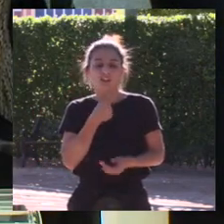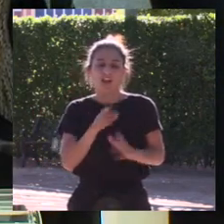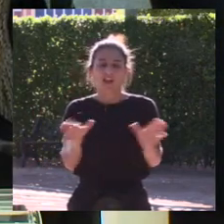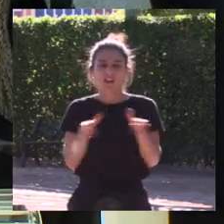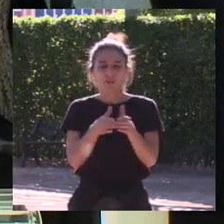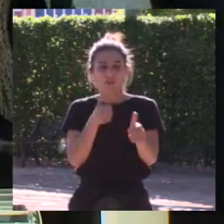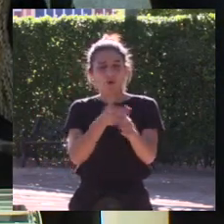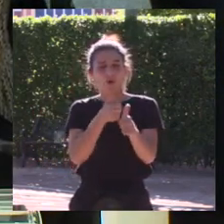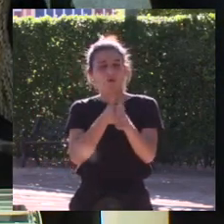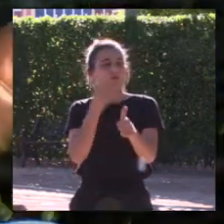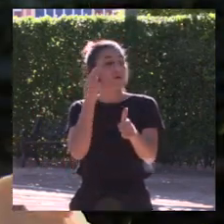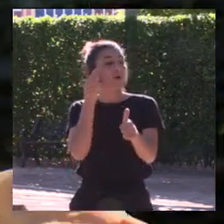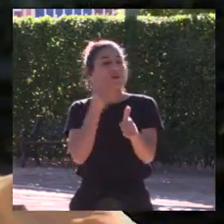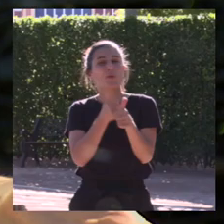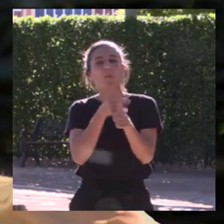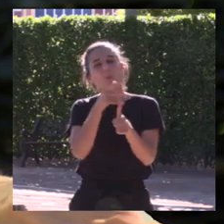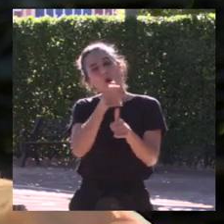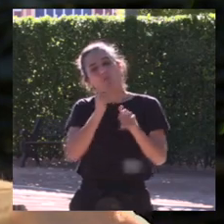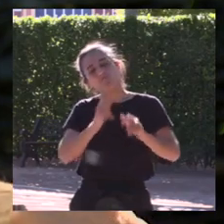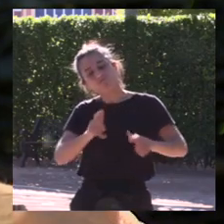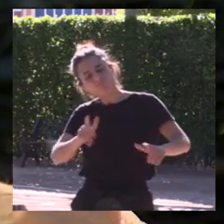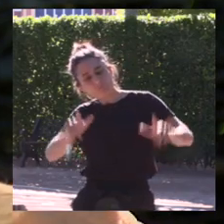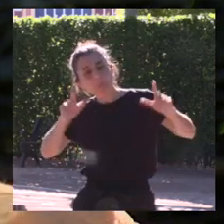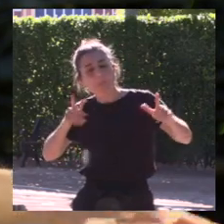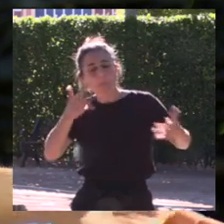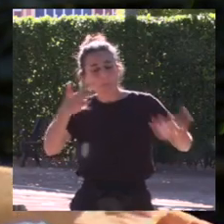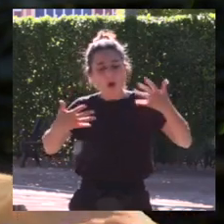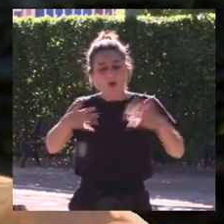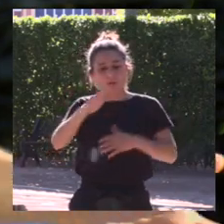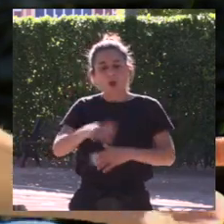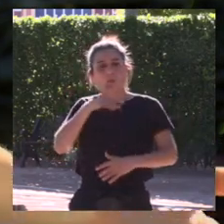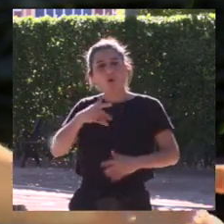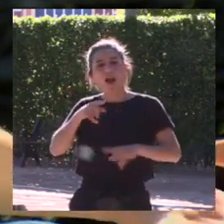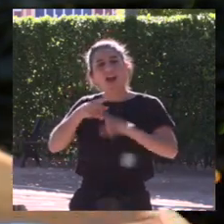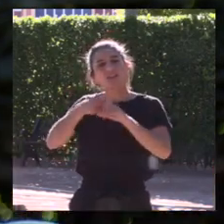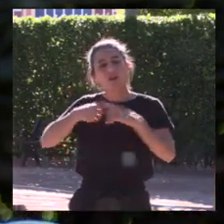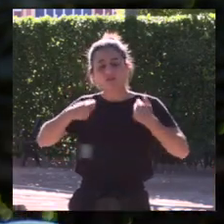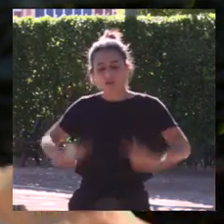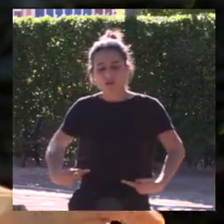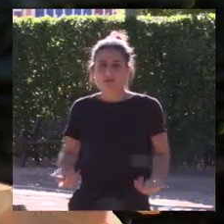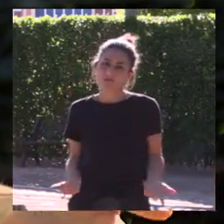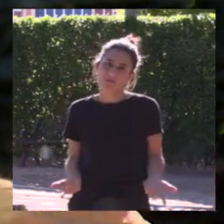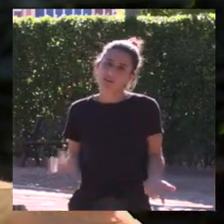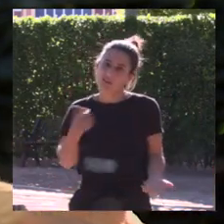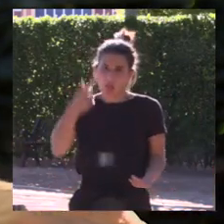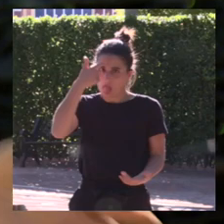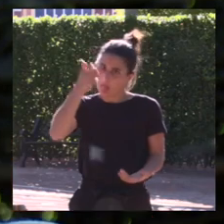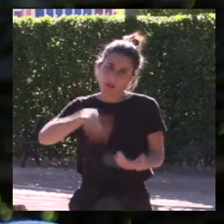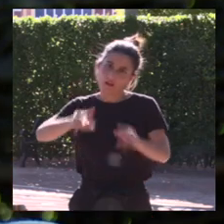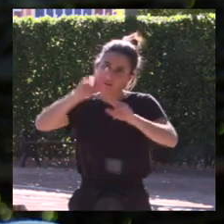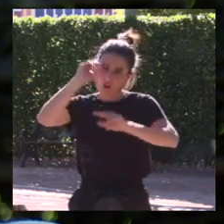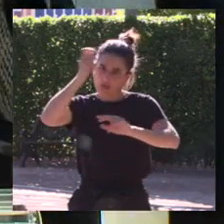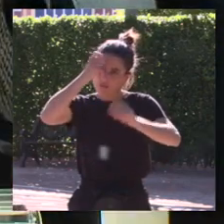femenino porque son menos espectaculares la mujer en el nivel físico esto no lo tenemos que sacar ya de la cabeza